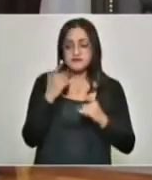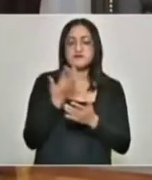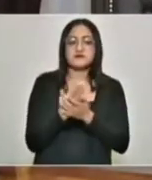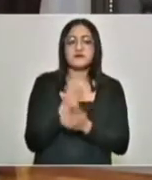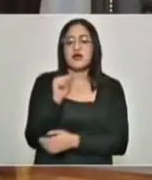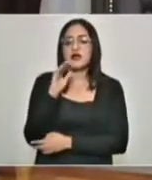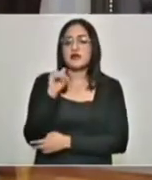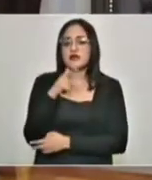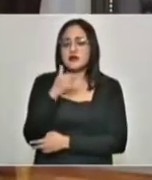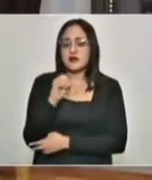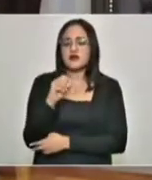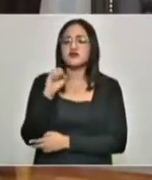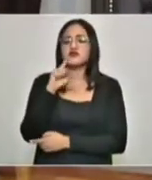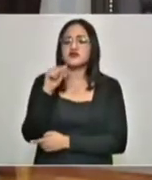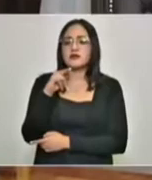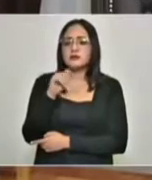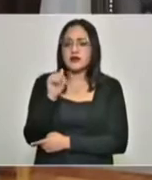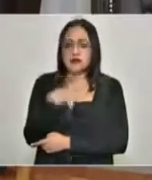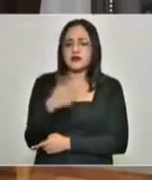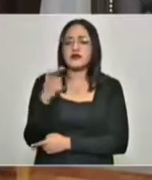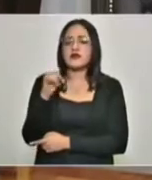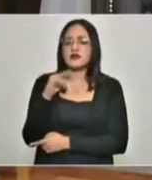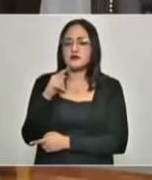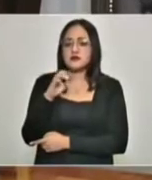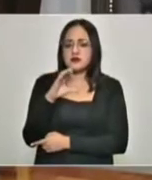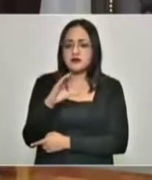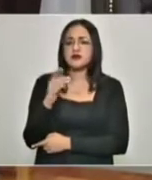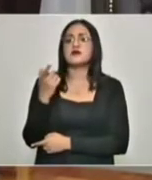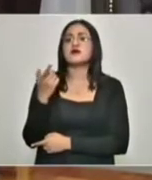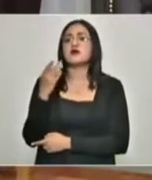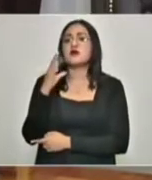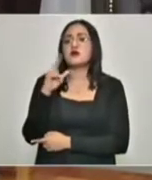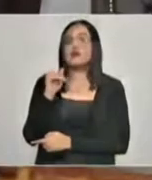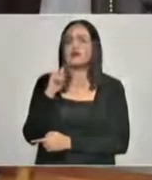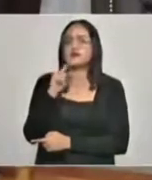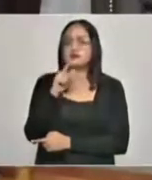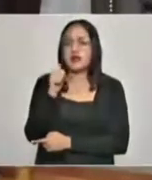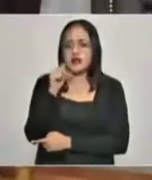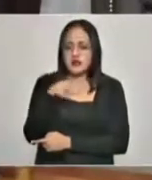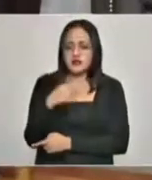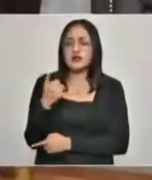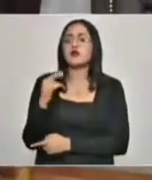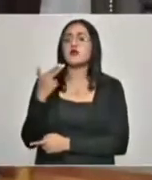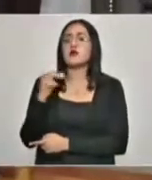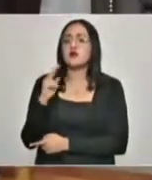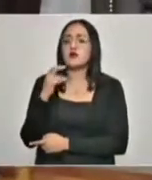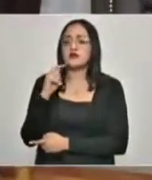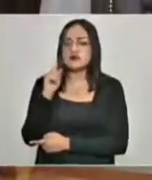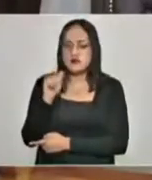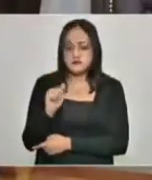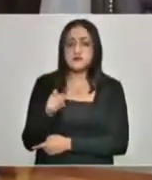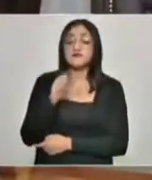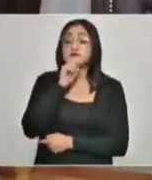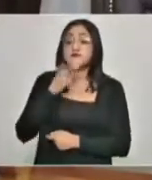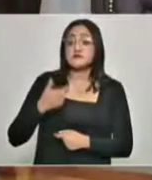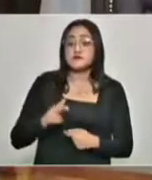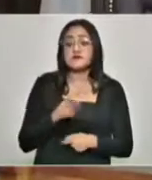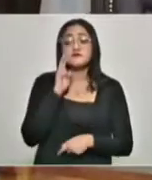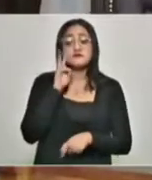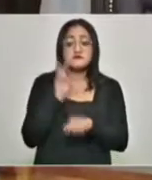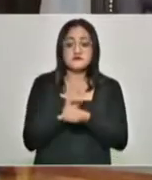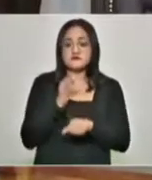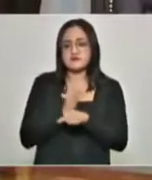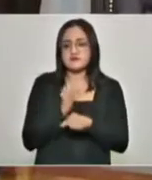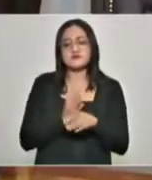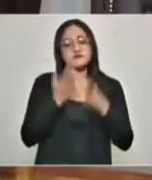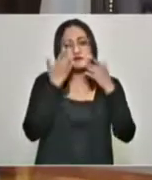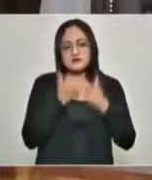Soquiapán, Jicotepec, Cuetzalan y Huehuetla. Gobernador, los ríos se han mantenido en monitoreo, ahorita